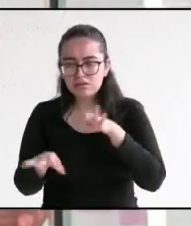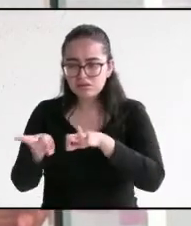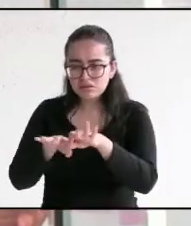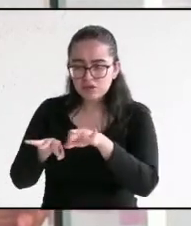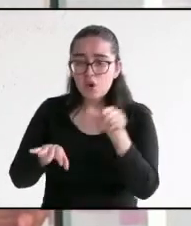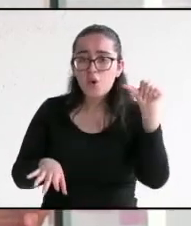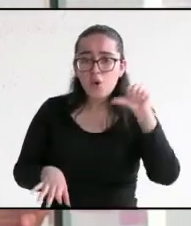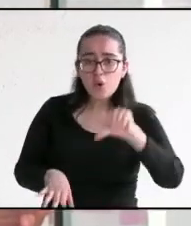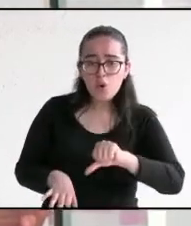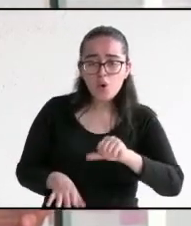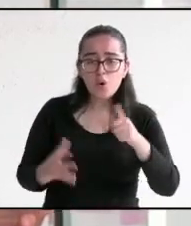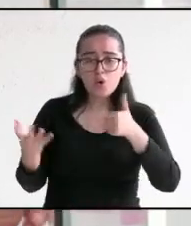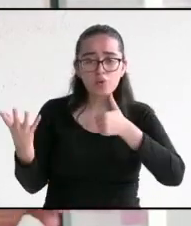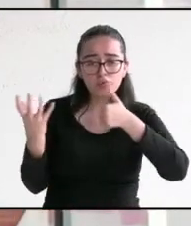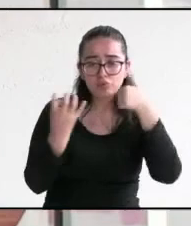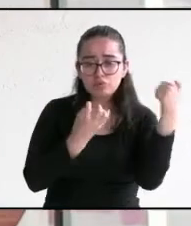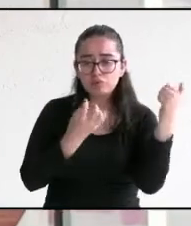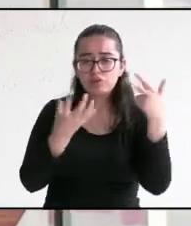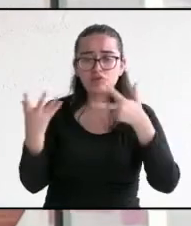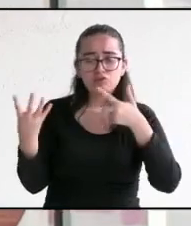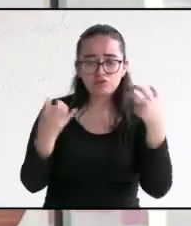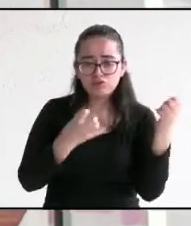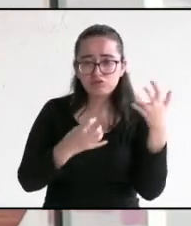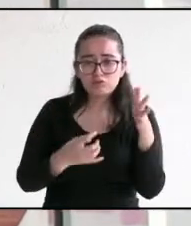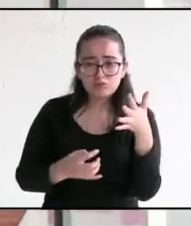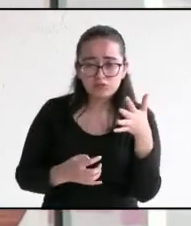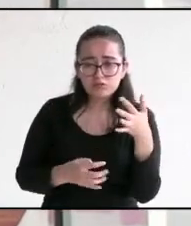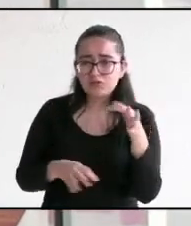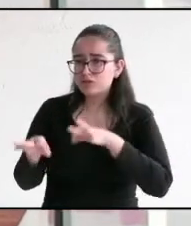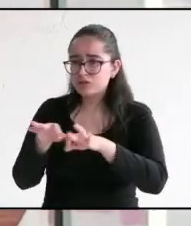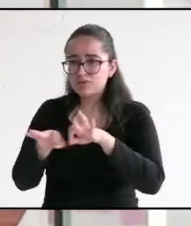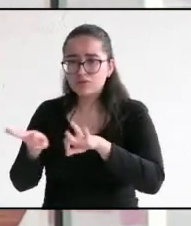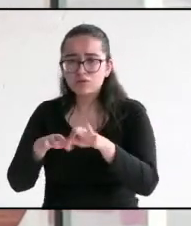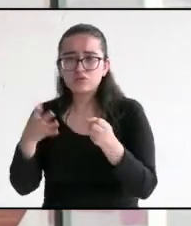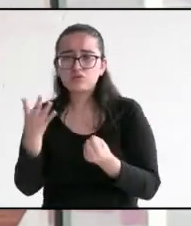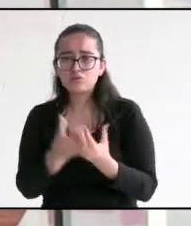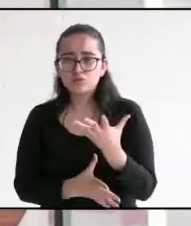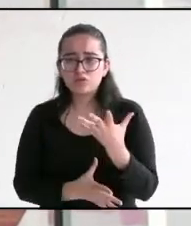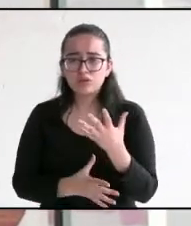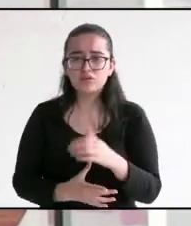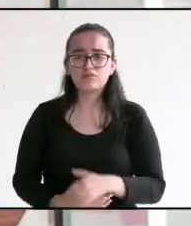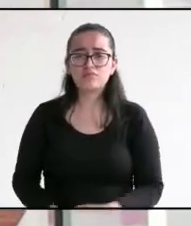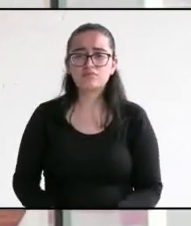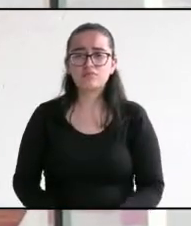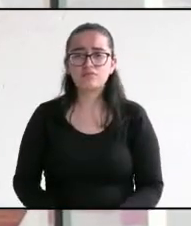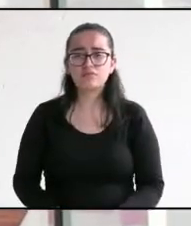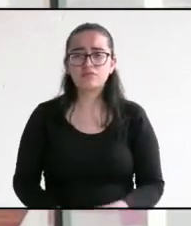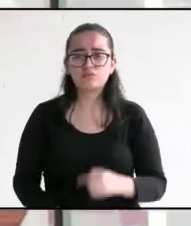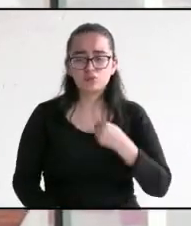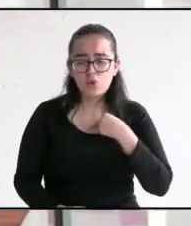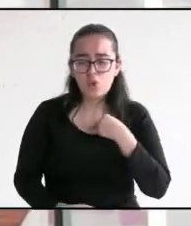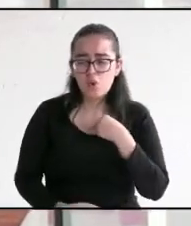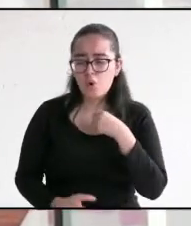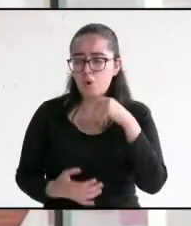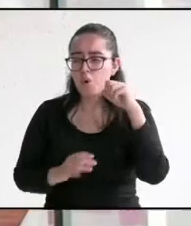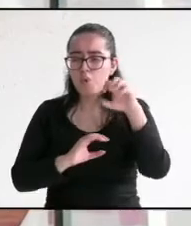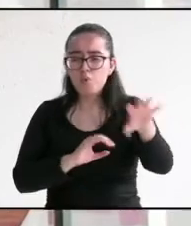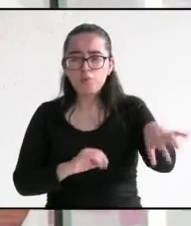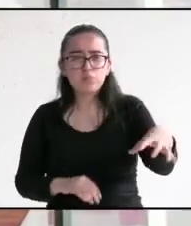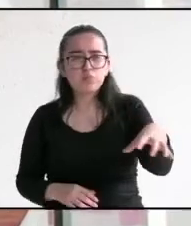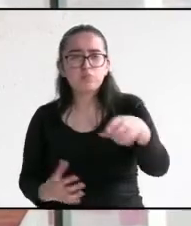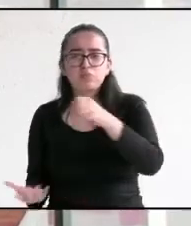600, 800 empleos por hectárea. Para concluir el tema, voy a gestionar y voy a hacer un